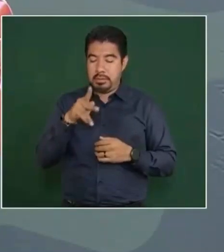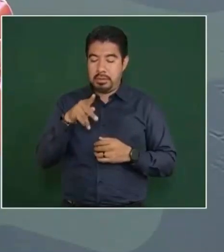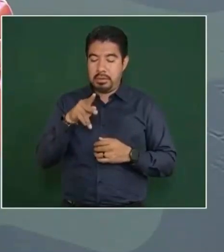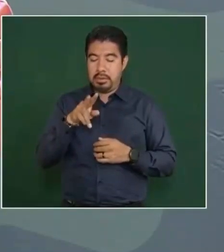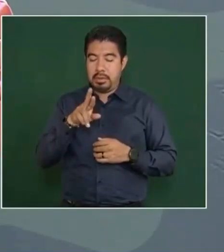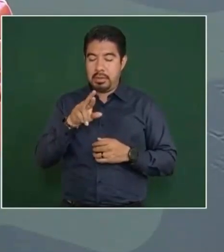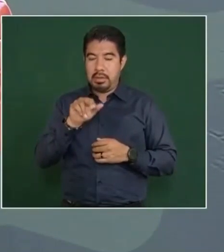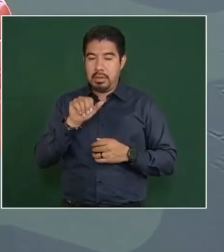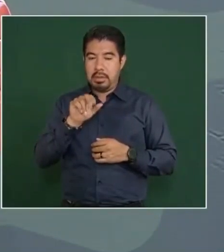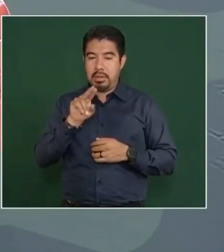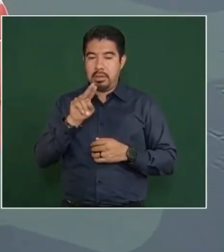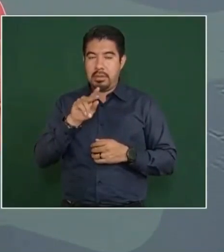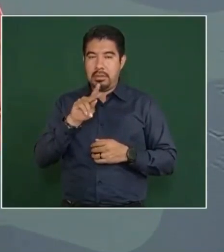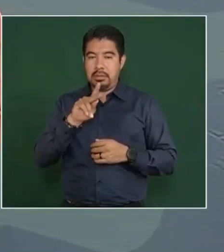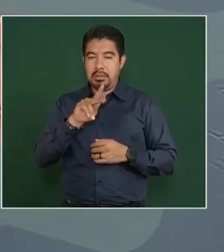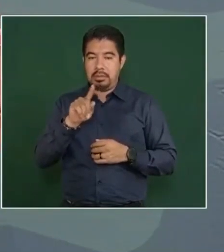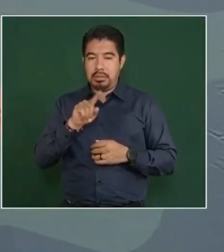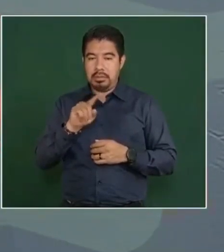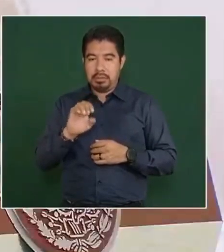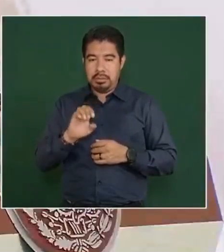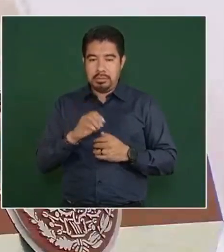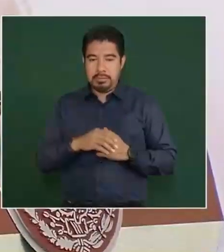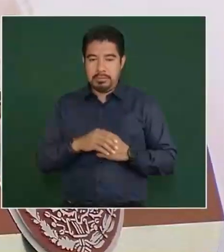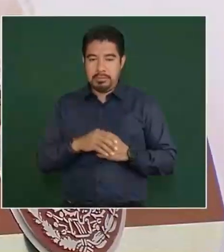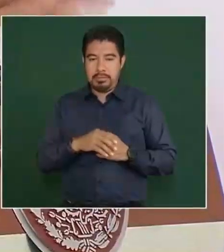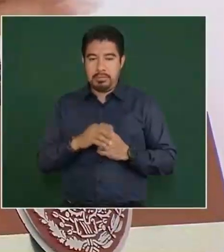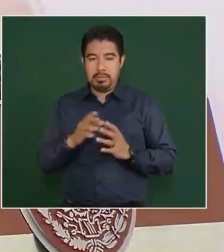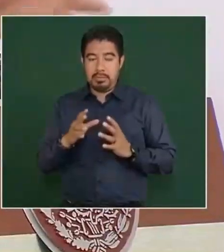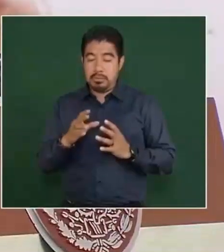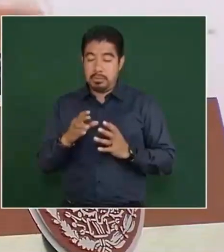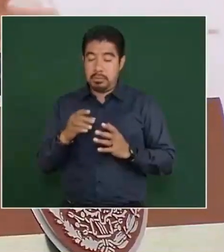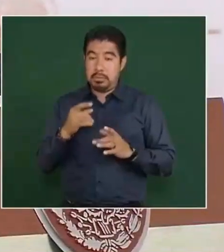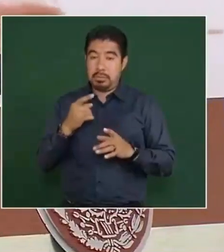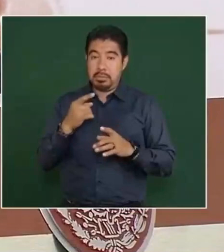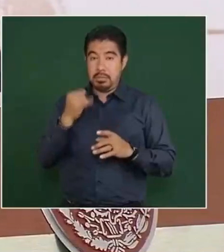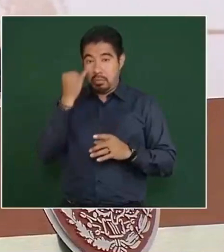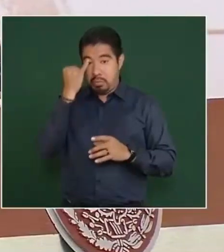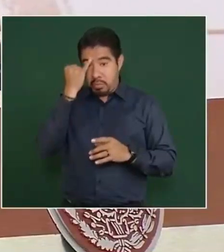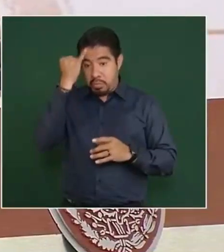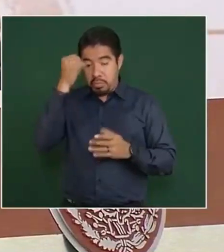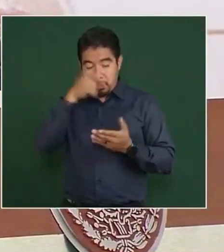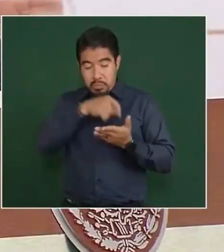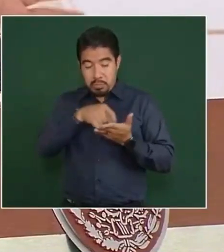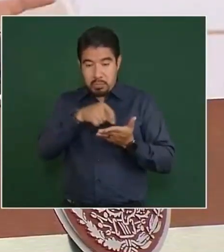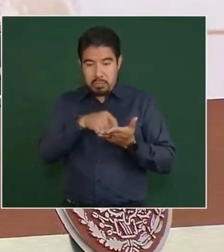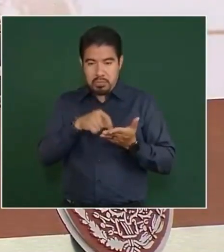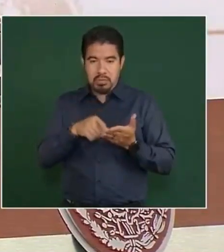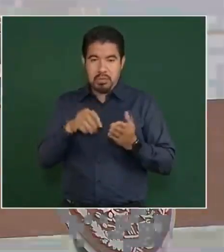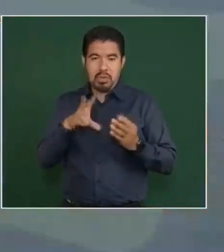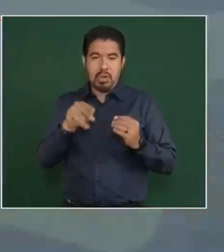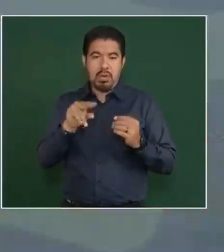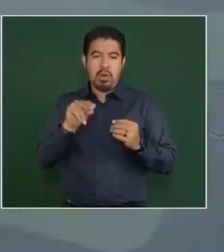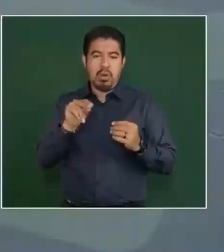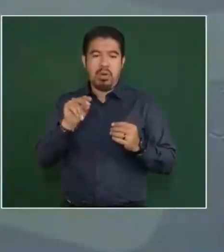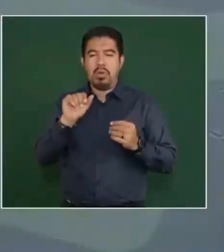desde luego no he hecho por él, sino tiene sus